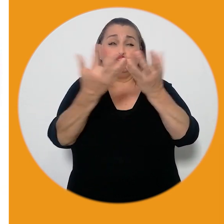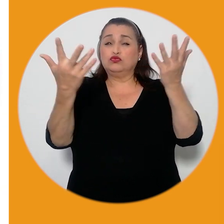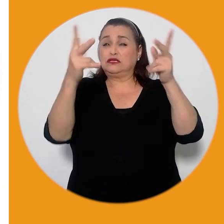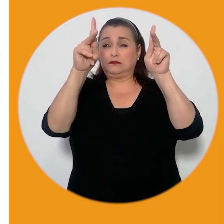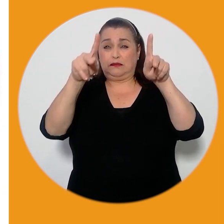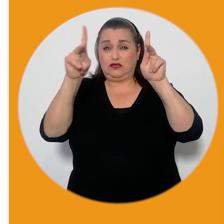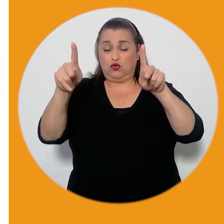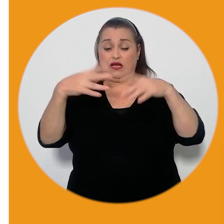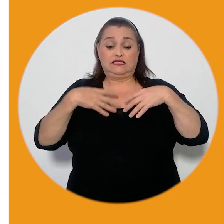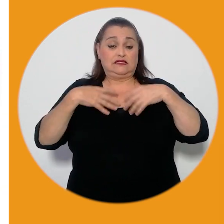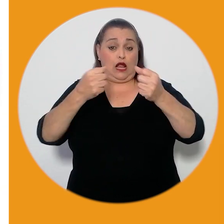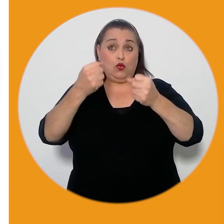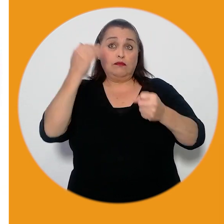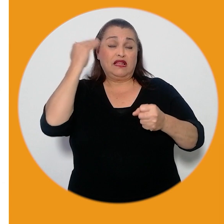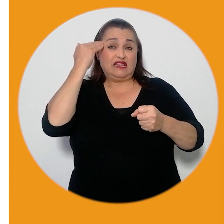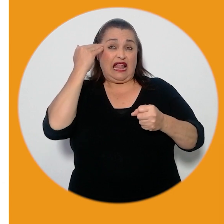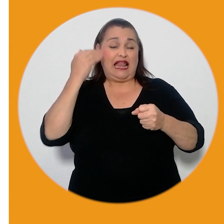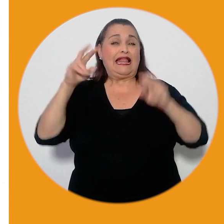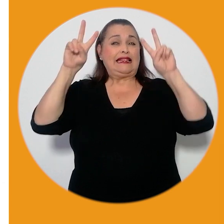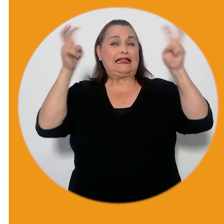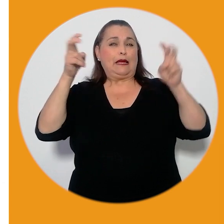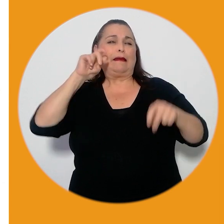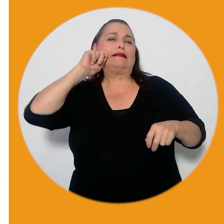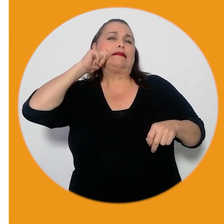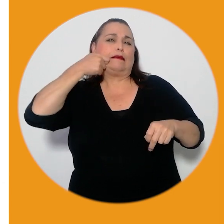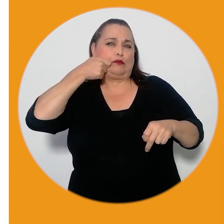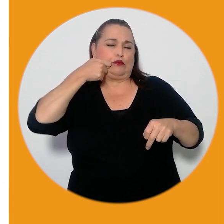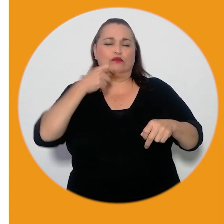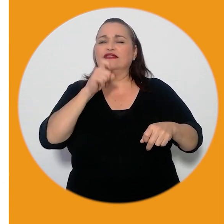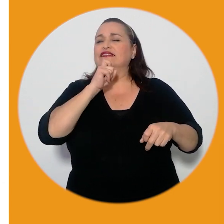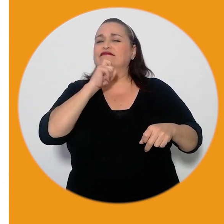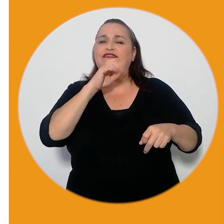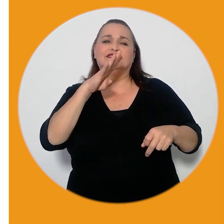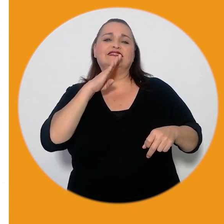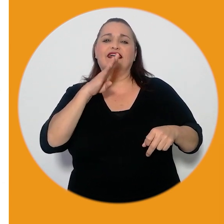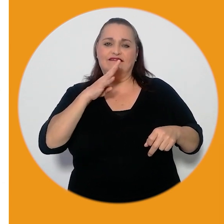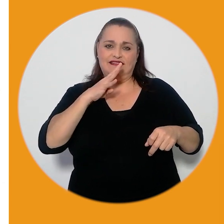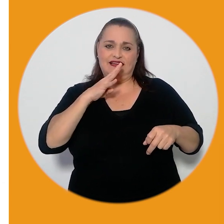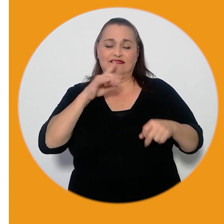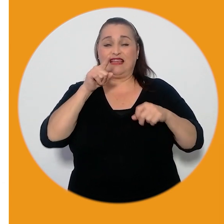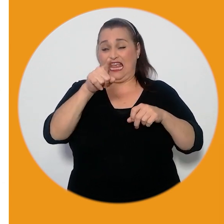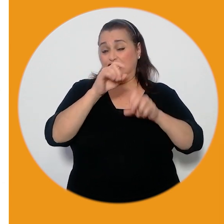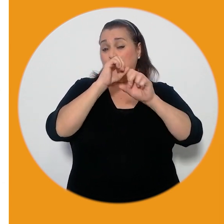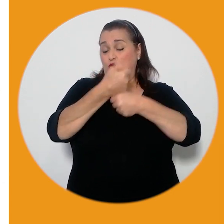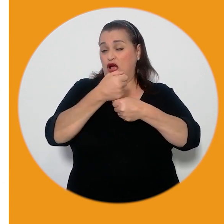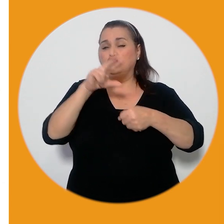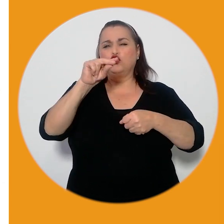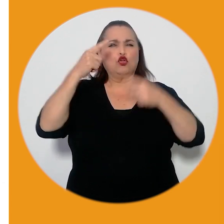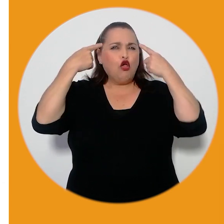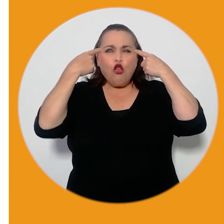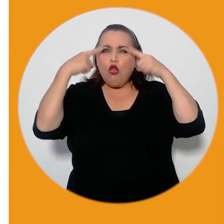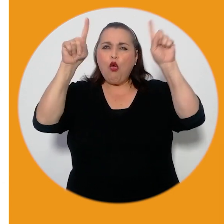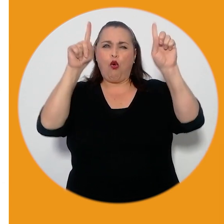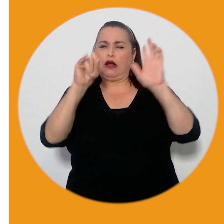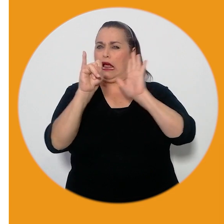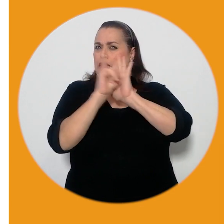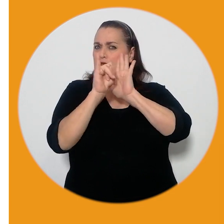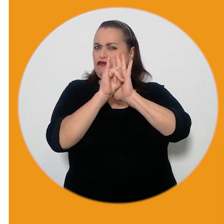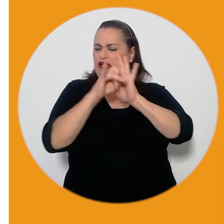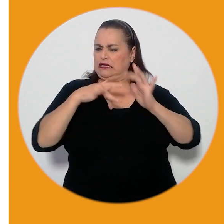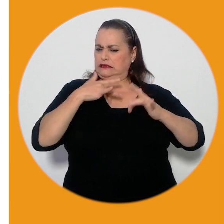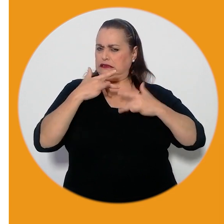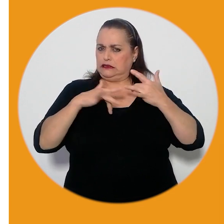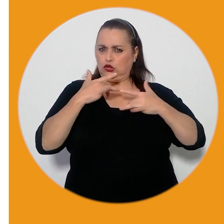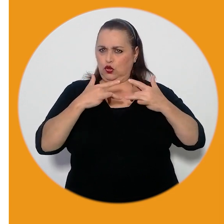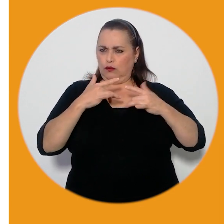muchas la salud mental sigue siendo un tema tabú del cual es difícil hablar esto hace que no logremos identificar a tiempo los